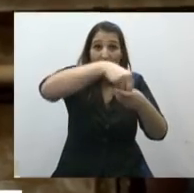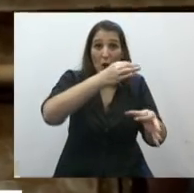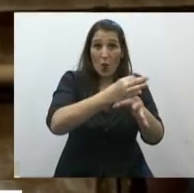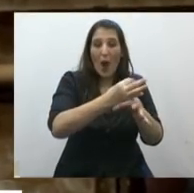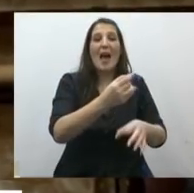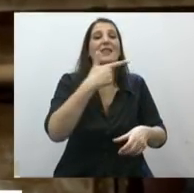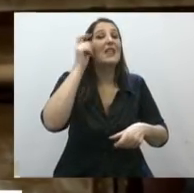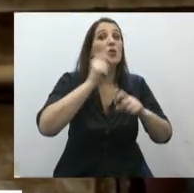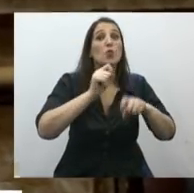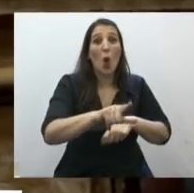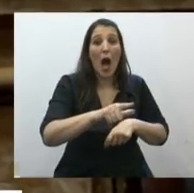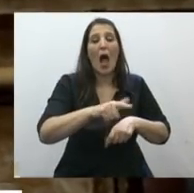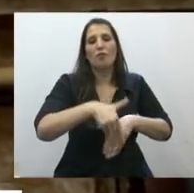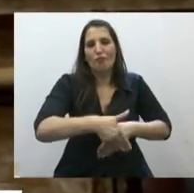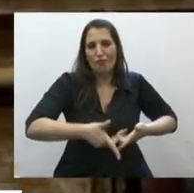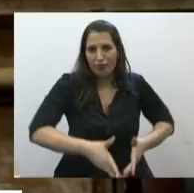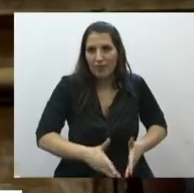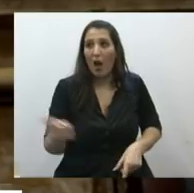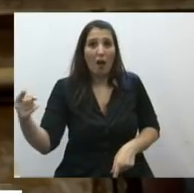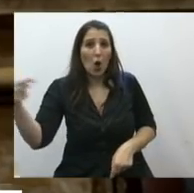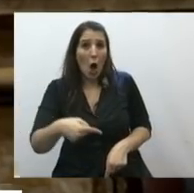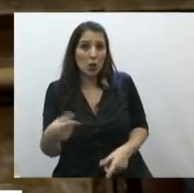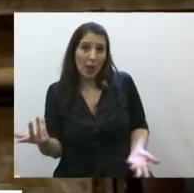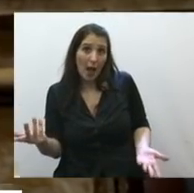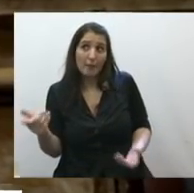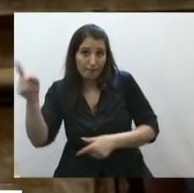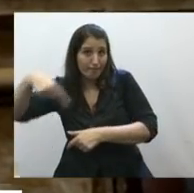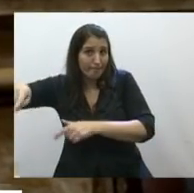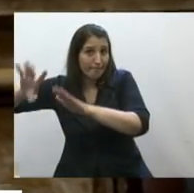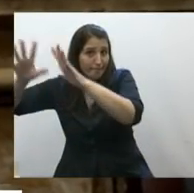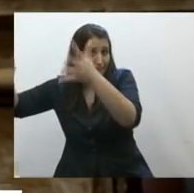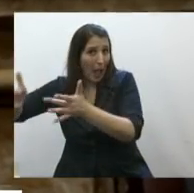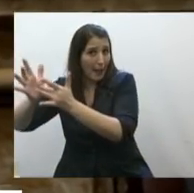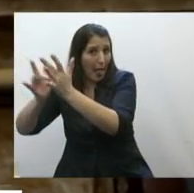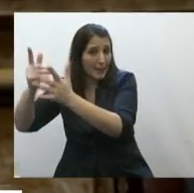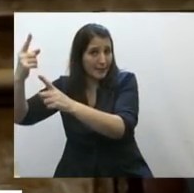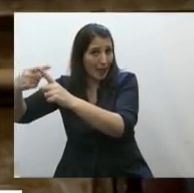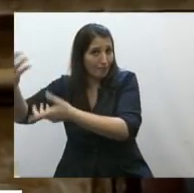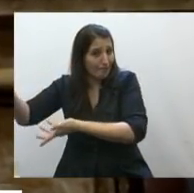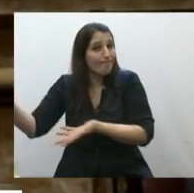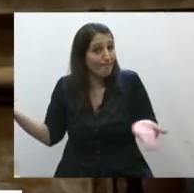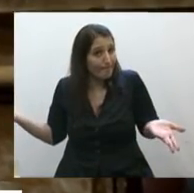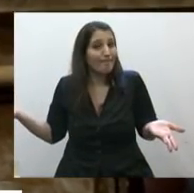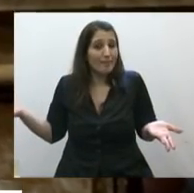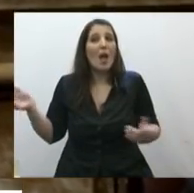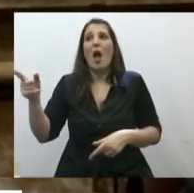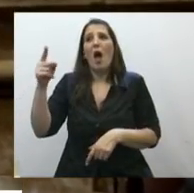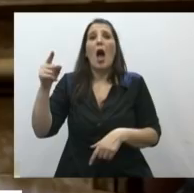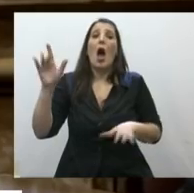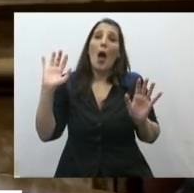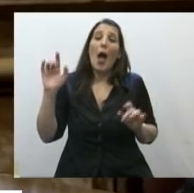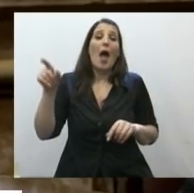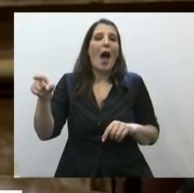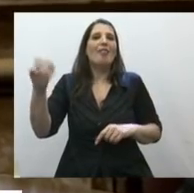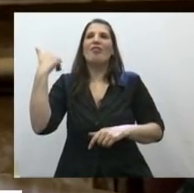digo, a ver, hoy todos se llenan la boca y muchos de los que se negaron digamos a estos programas, a estas